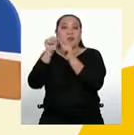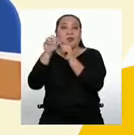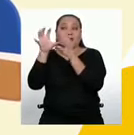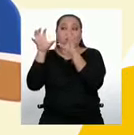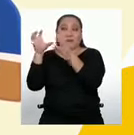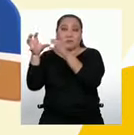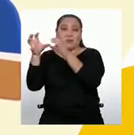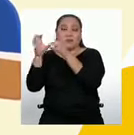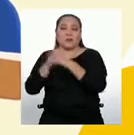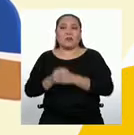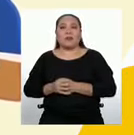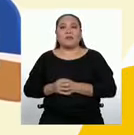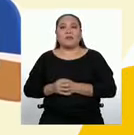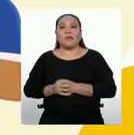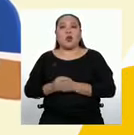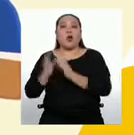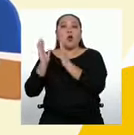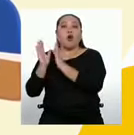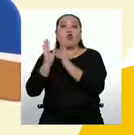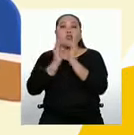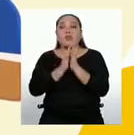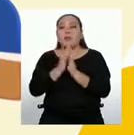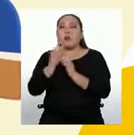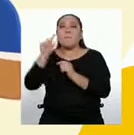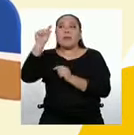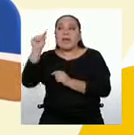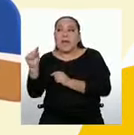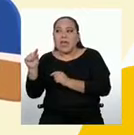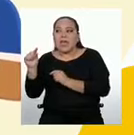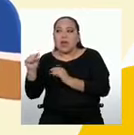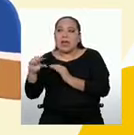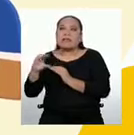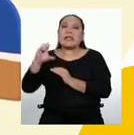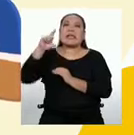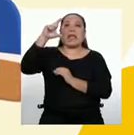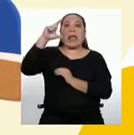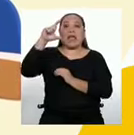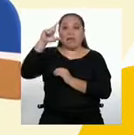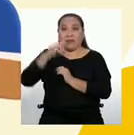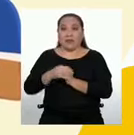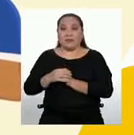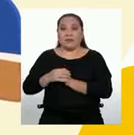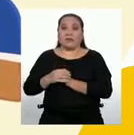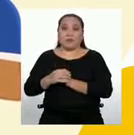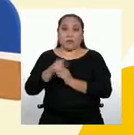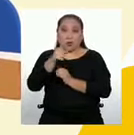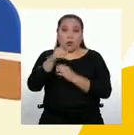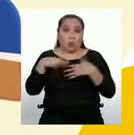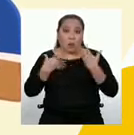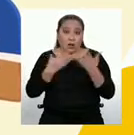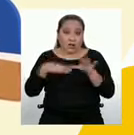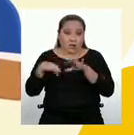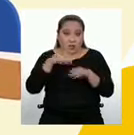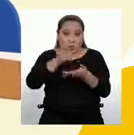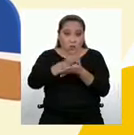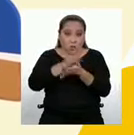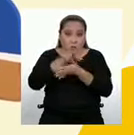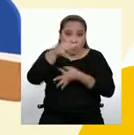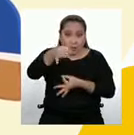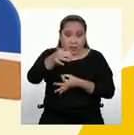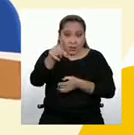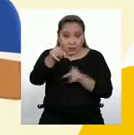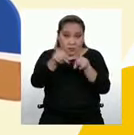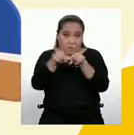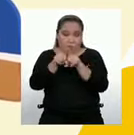Paso número 1. Ordenamos de menor a mayor o de forma ascendente. Puedes hacerlo tú en tu hoja de papel también.